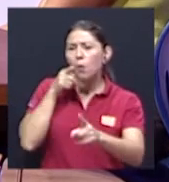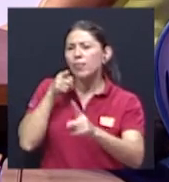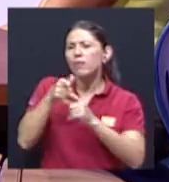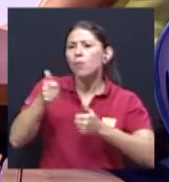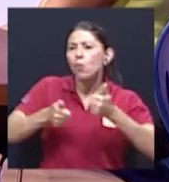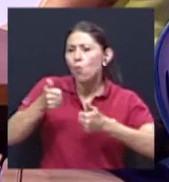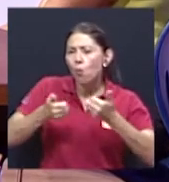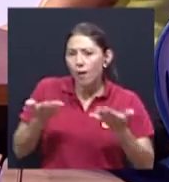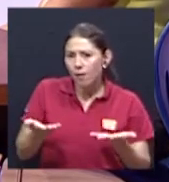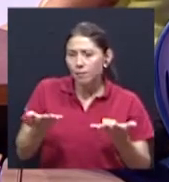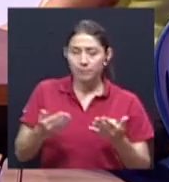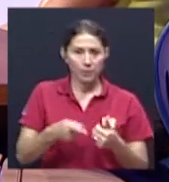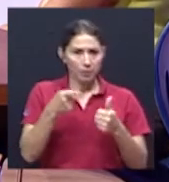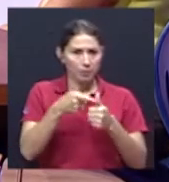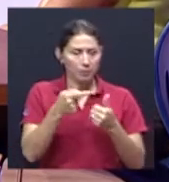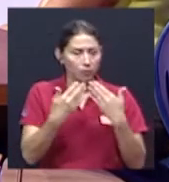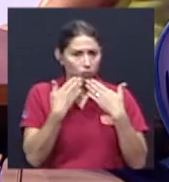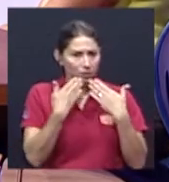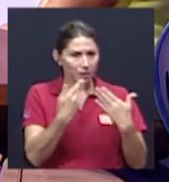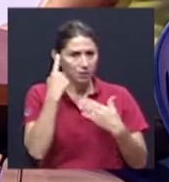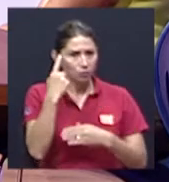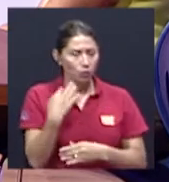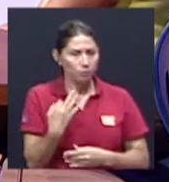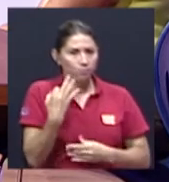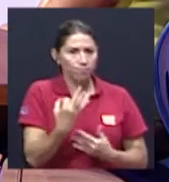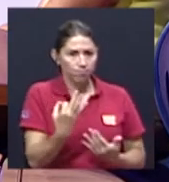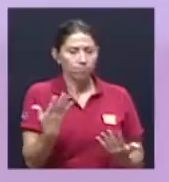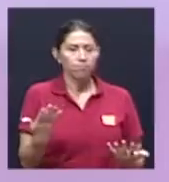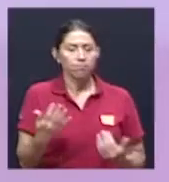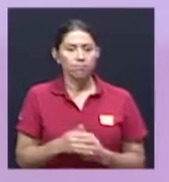Bueno, primero, muchas gracias por la invitación.